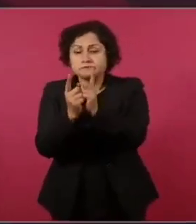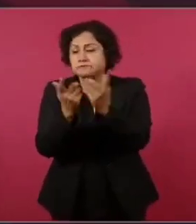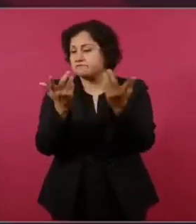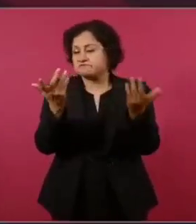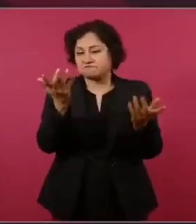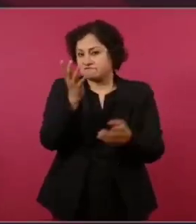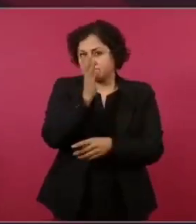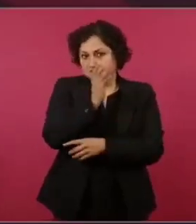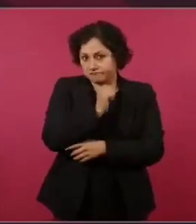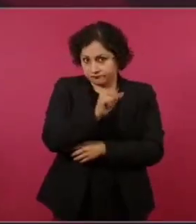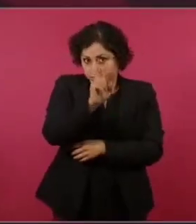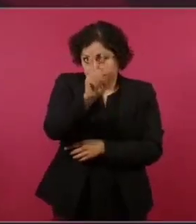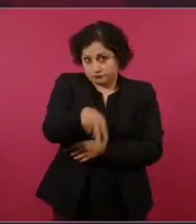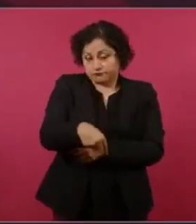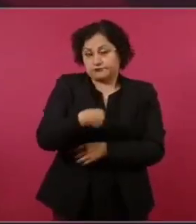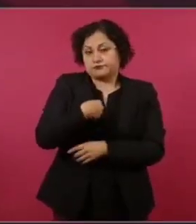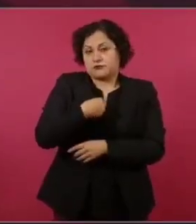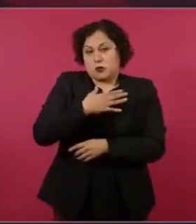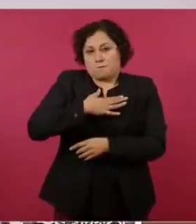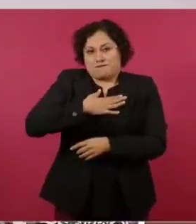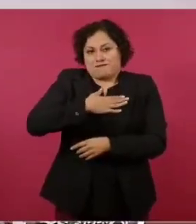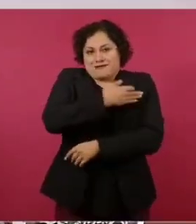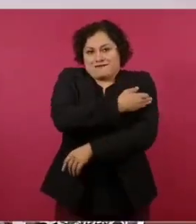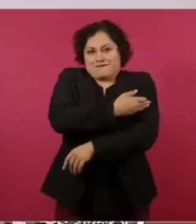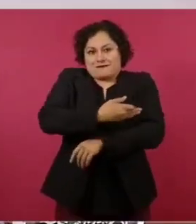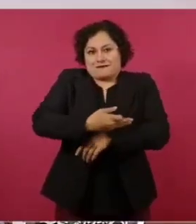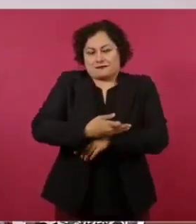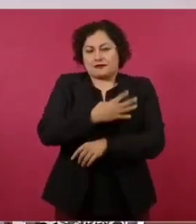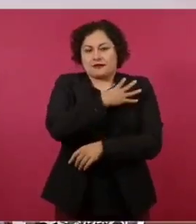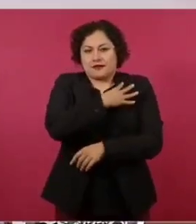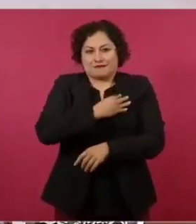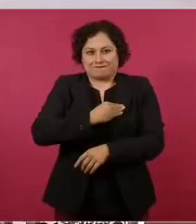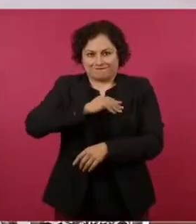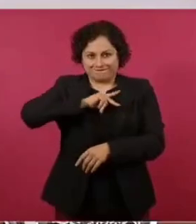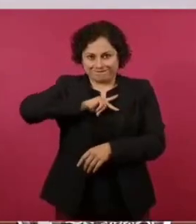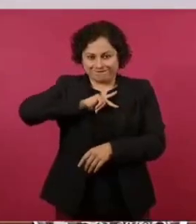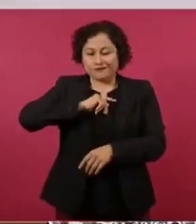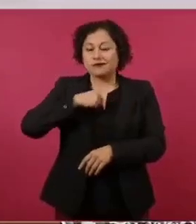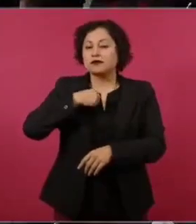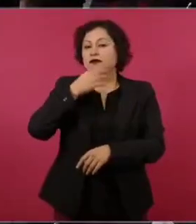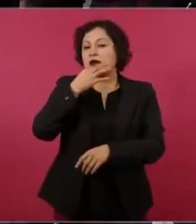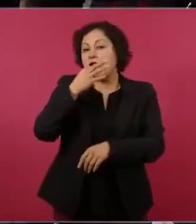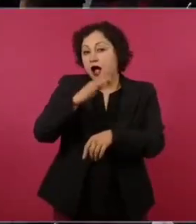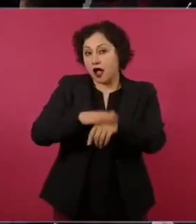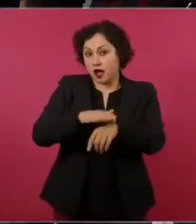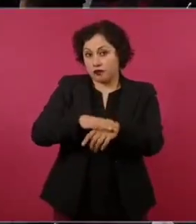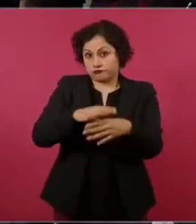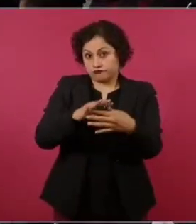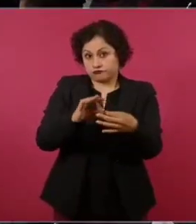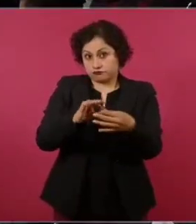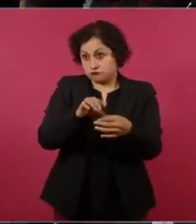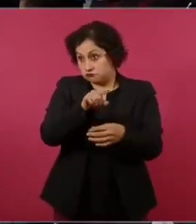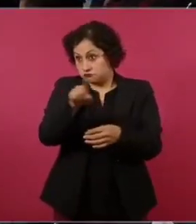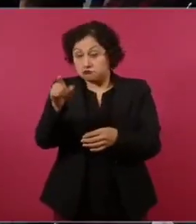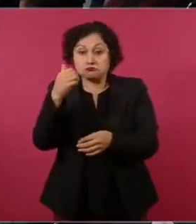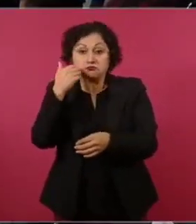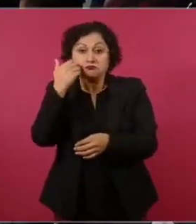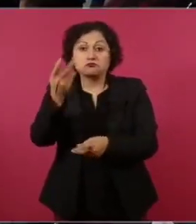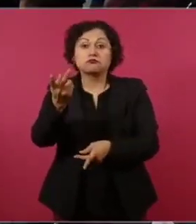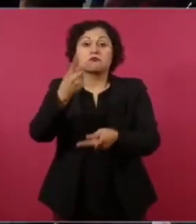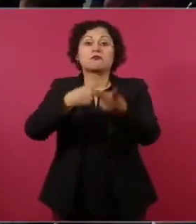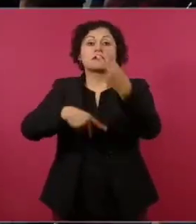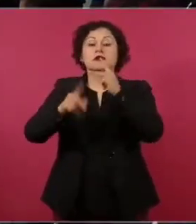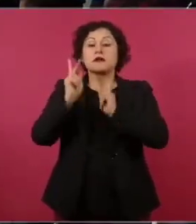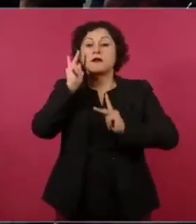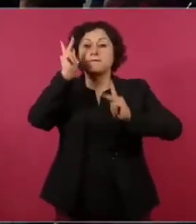Le he dicho a mi familia, a mis hijos, de que pues me van a ir a visitar, pero